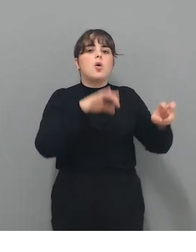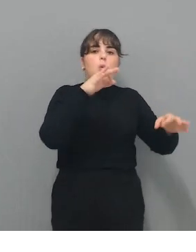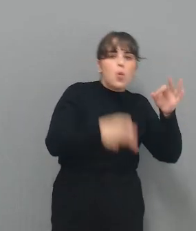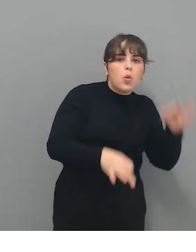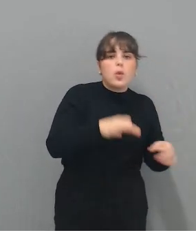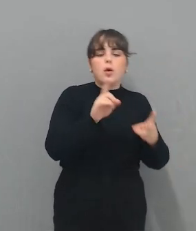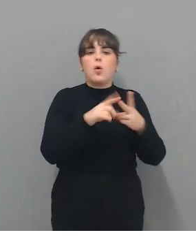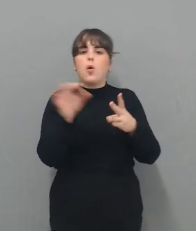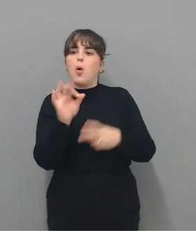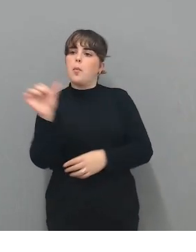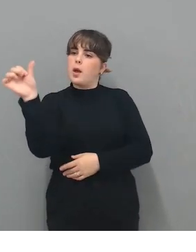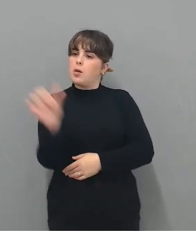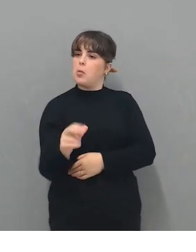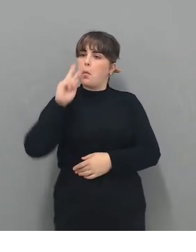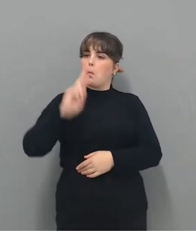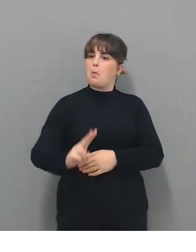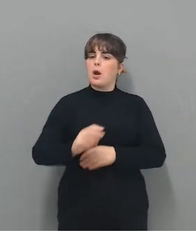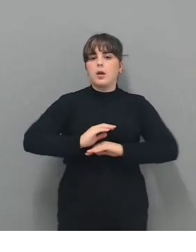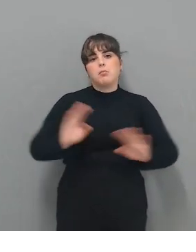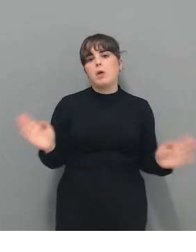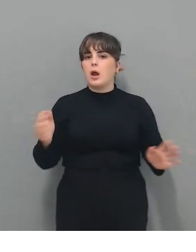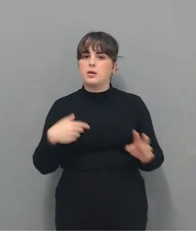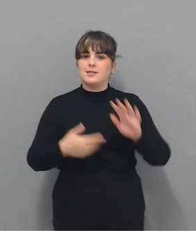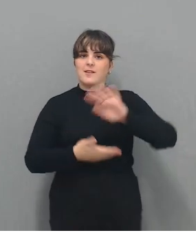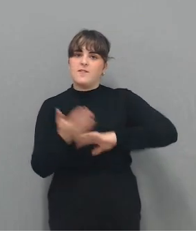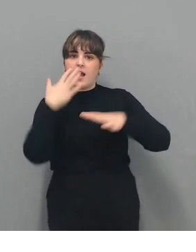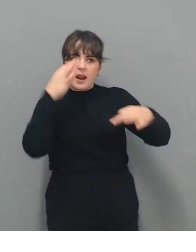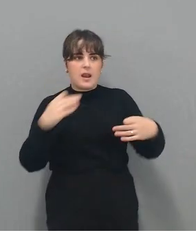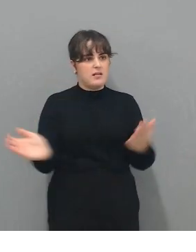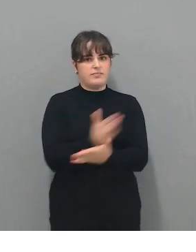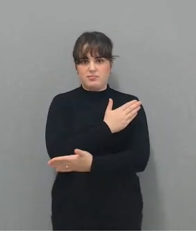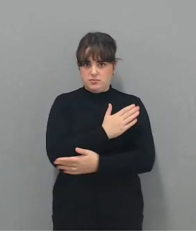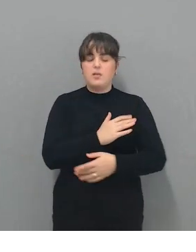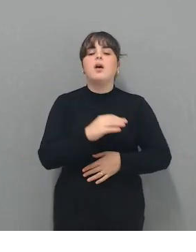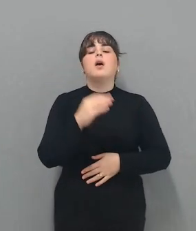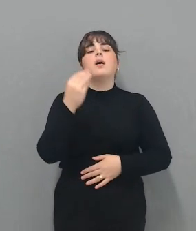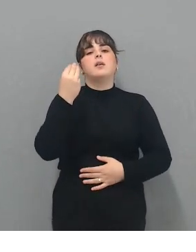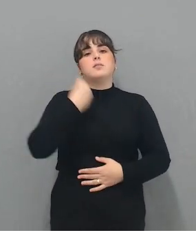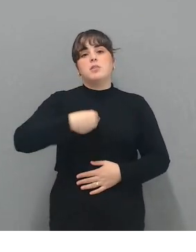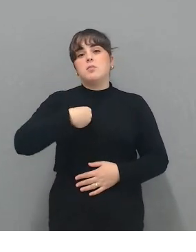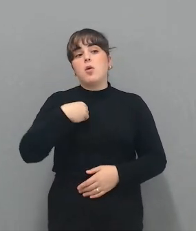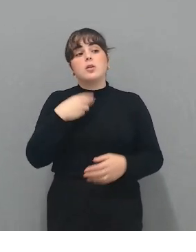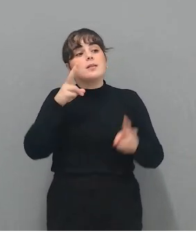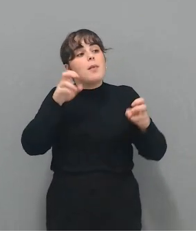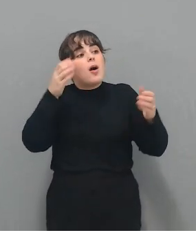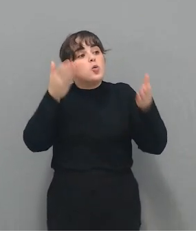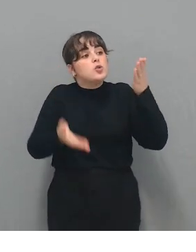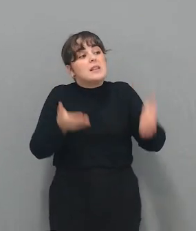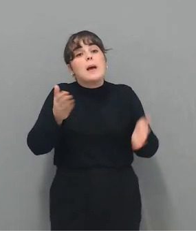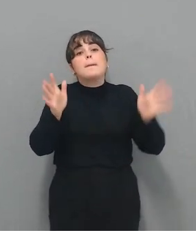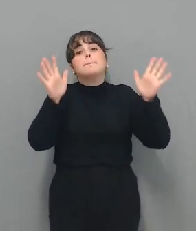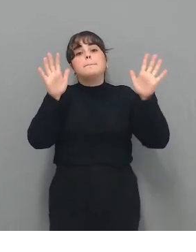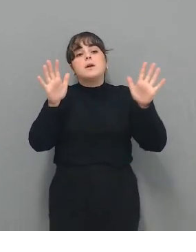que tú ves en una película que está al margen de cuál es la realidad de lo que es la justicia, sino que la